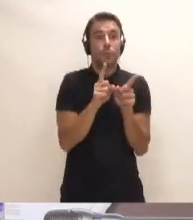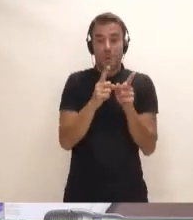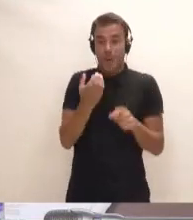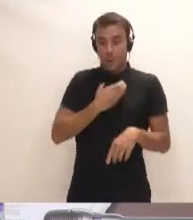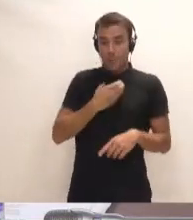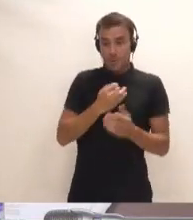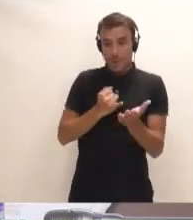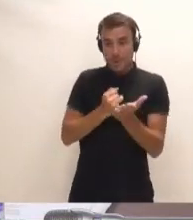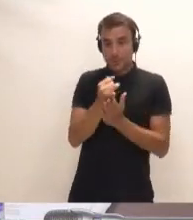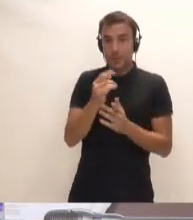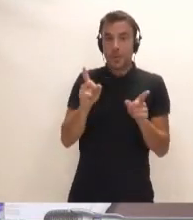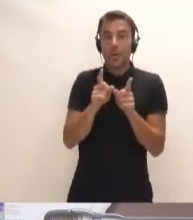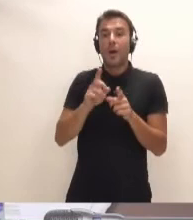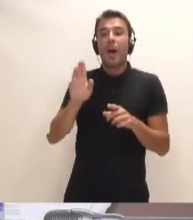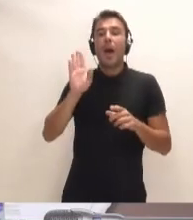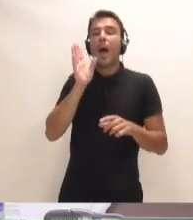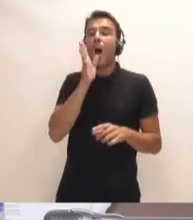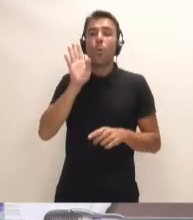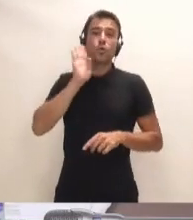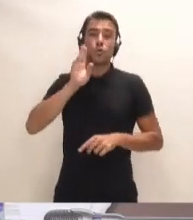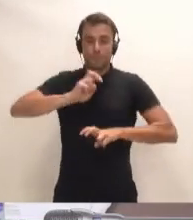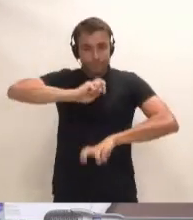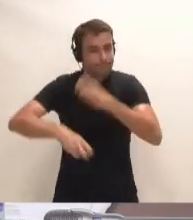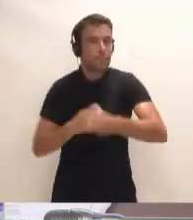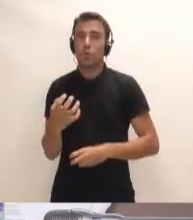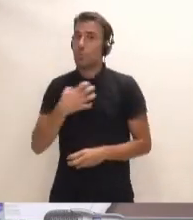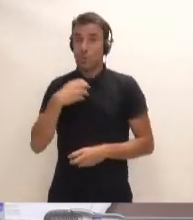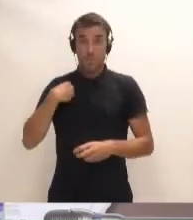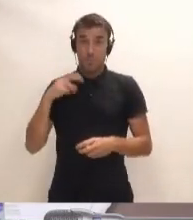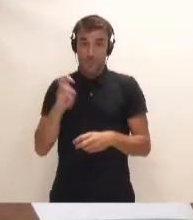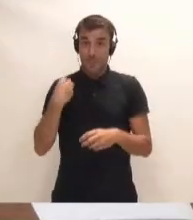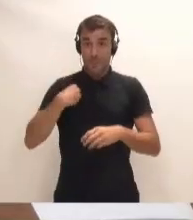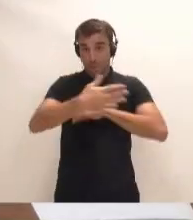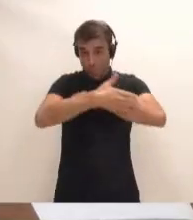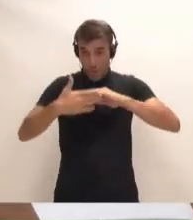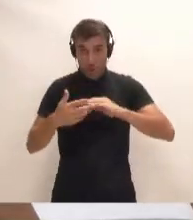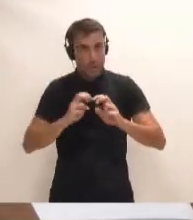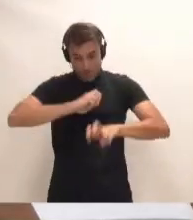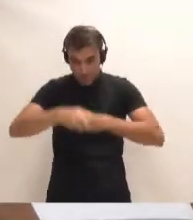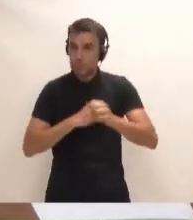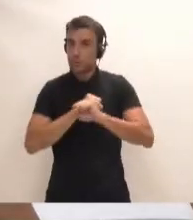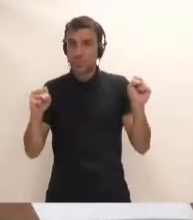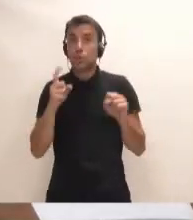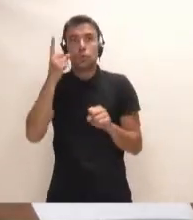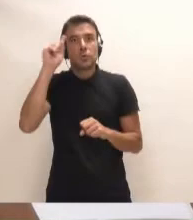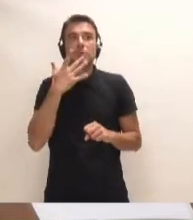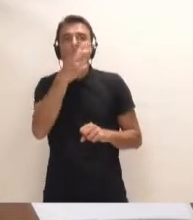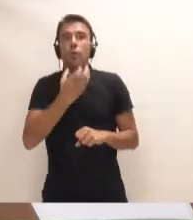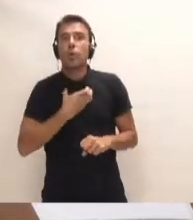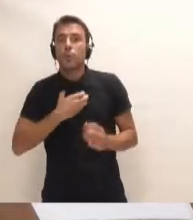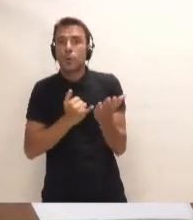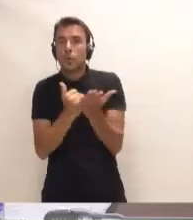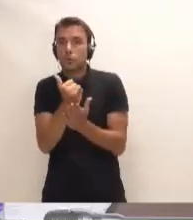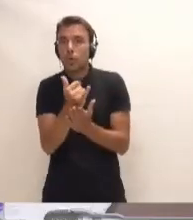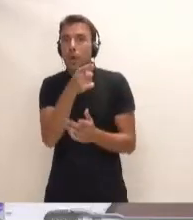el Ayuntamiento de gestionar la depuración de las aguas residuales del propio puerto y tampoco se sabe si, bueno, desde el Ayuntamiento de Guía de Isora